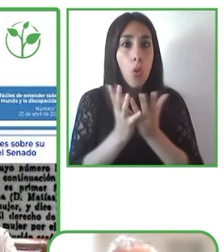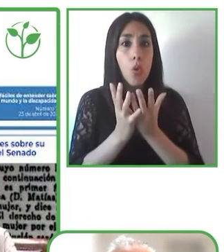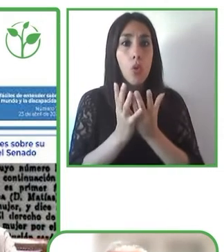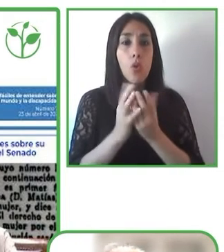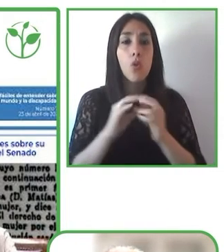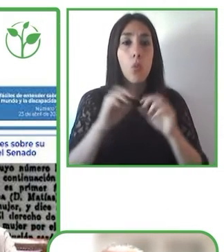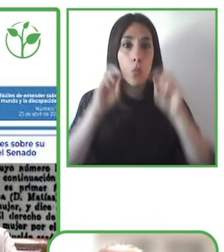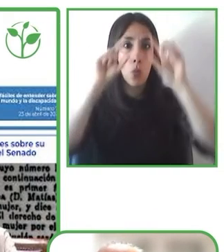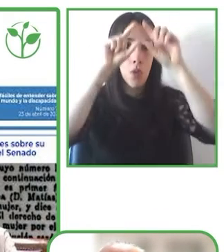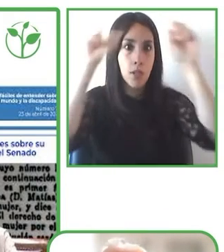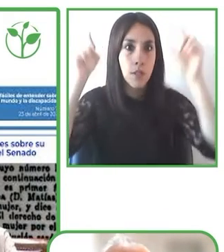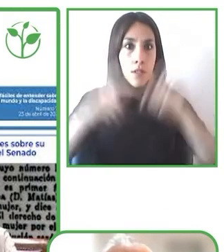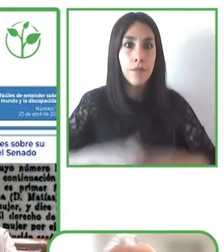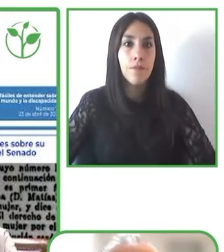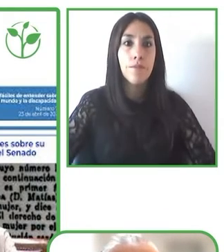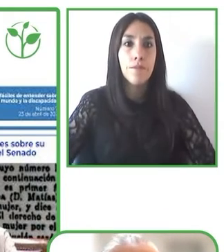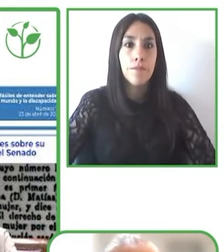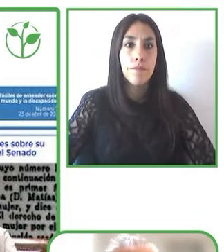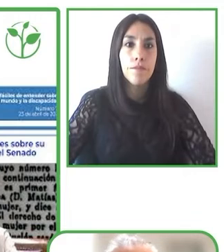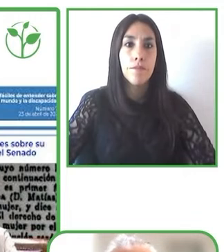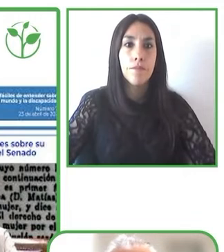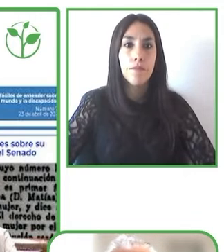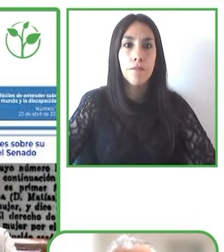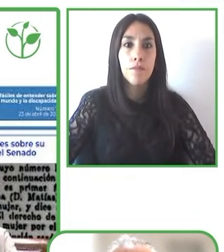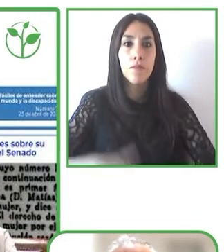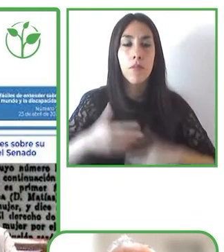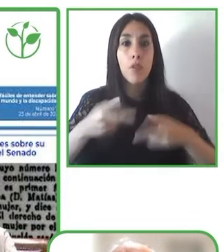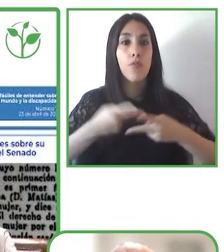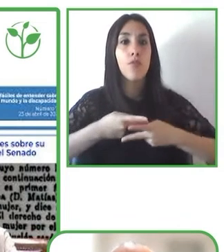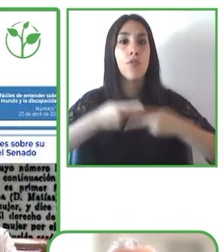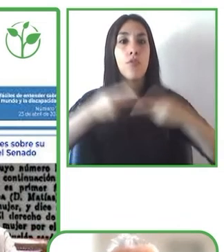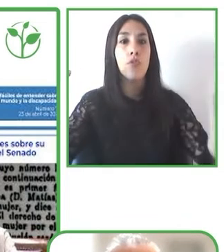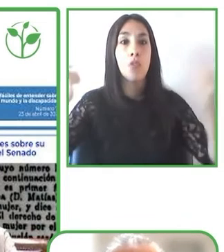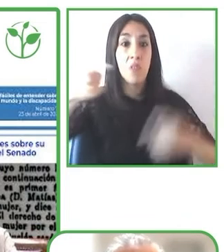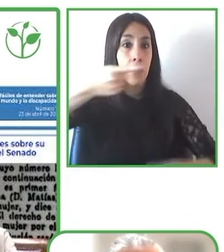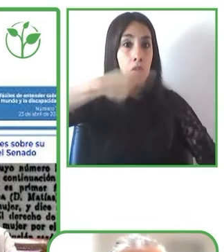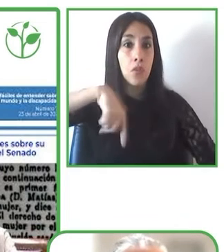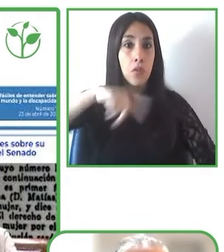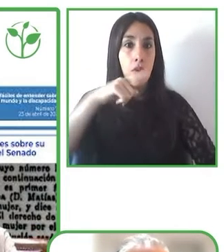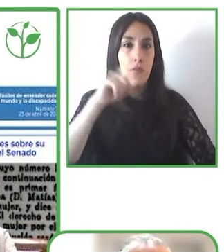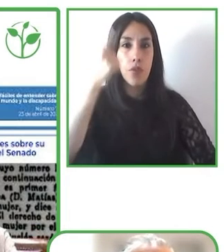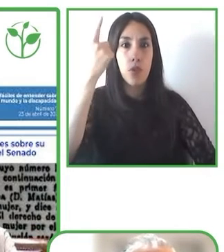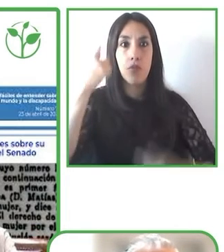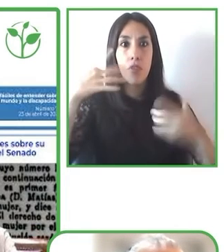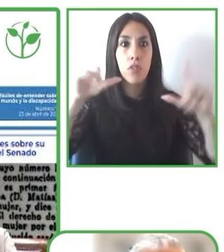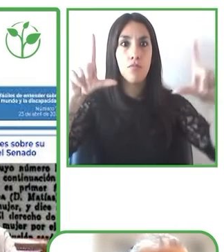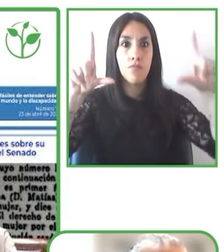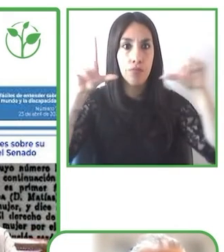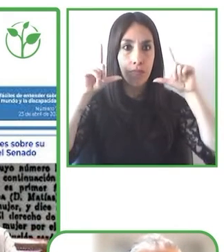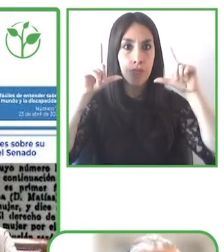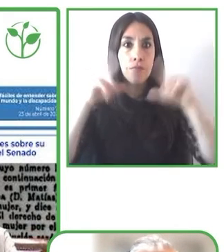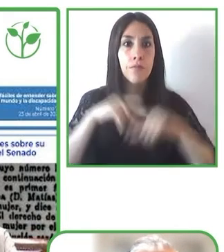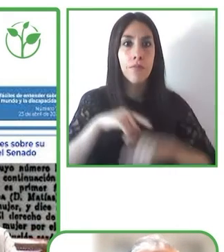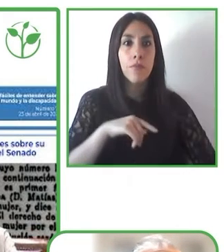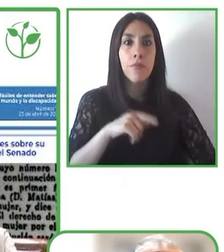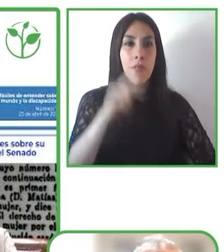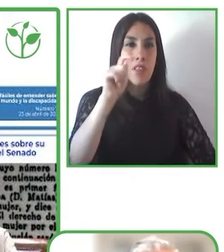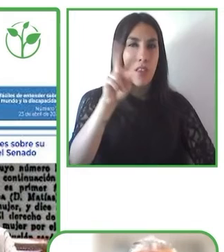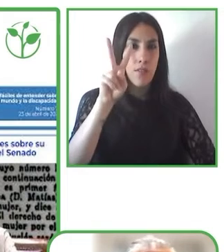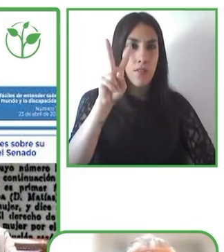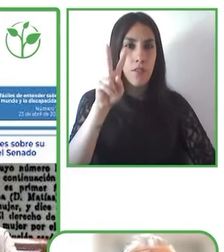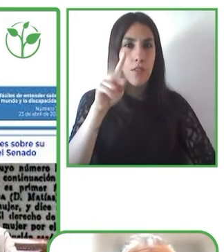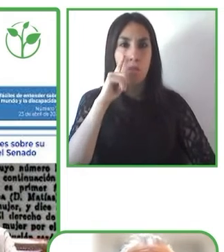adaptando noticias de los principales medios de comunicación en un formato de lectura fácil. Pero no solo nos